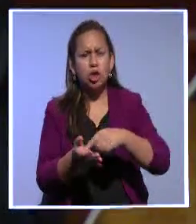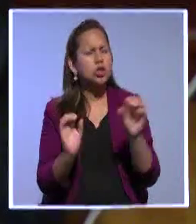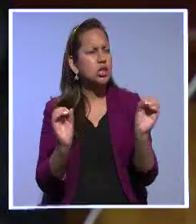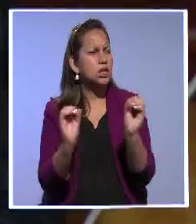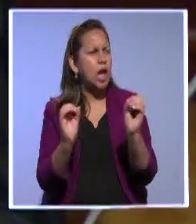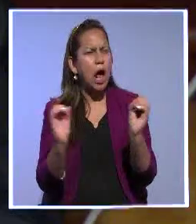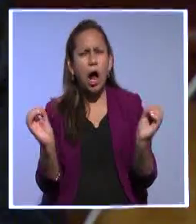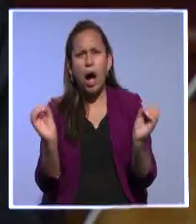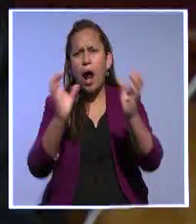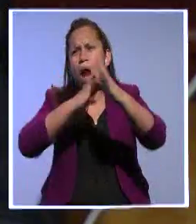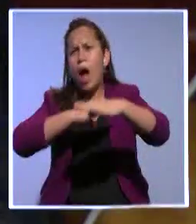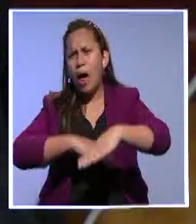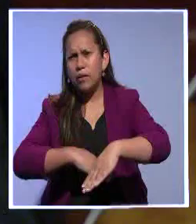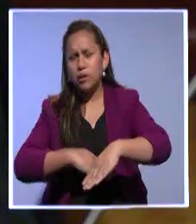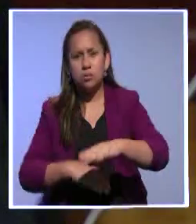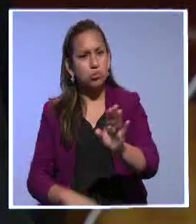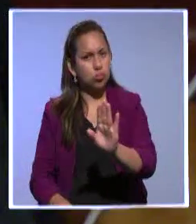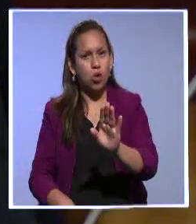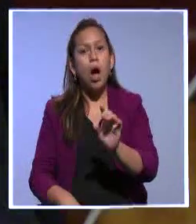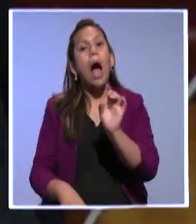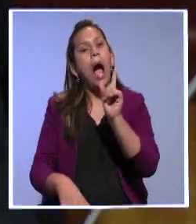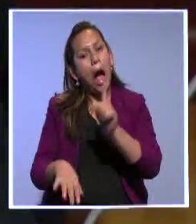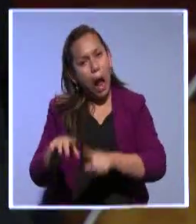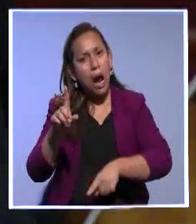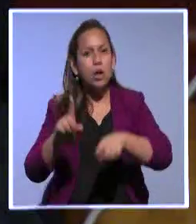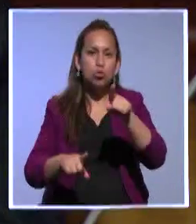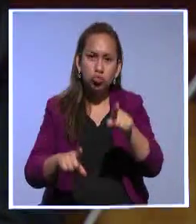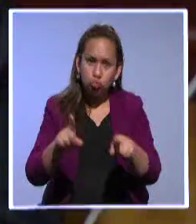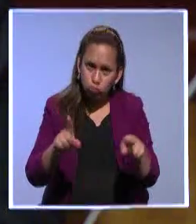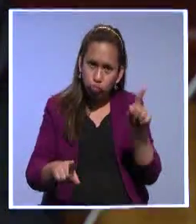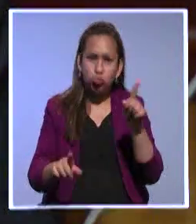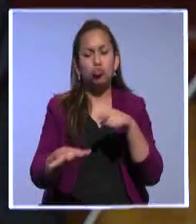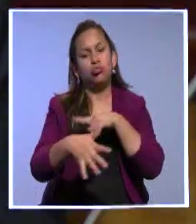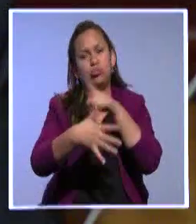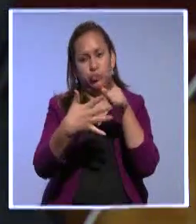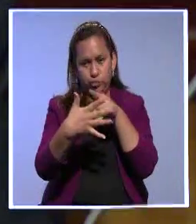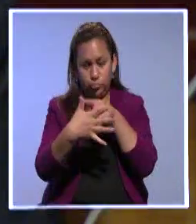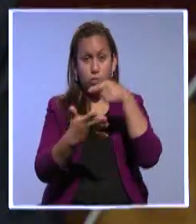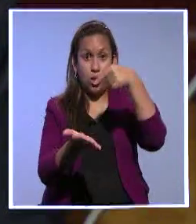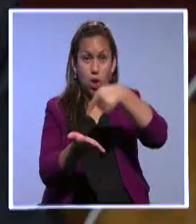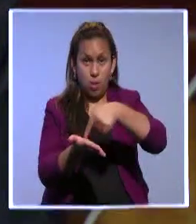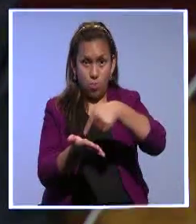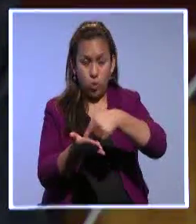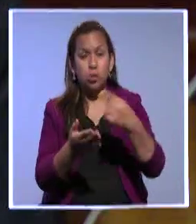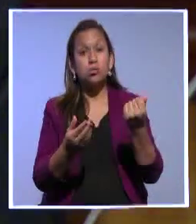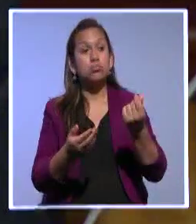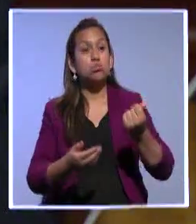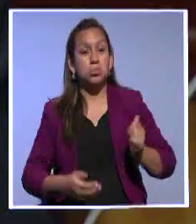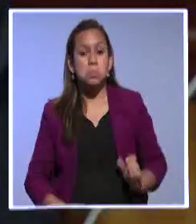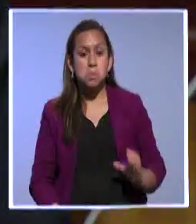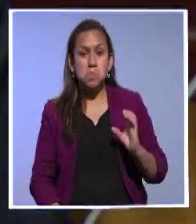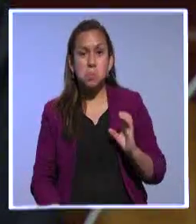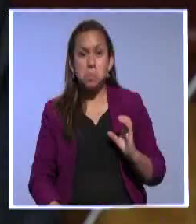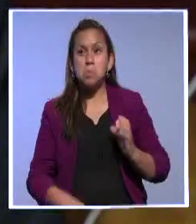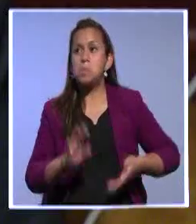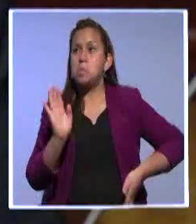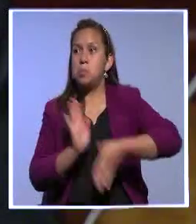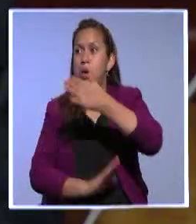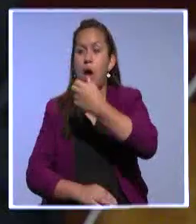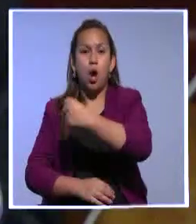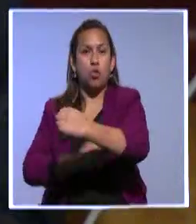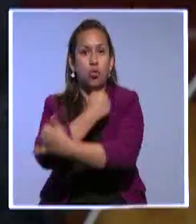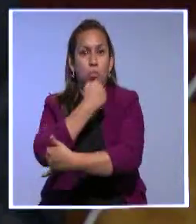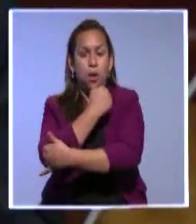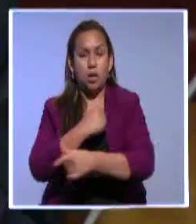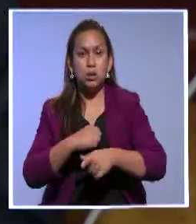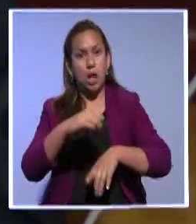ha afirmado. Proponemos eliminar ciertos impuestos. ¿Cuáles son esos impuestos? El famoso impuesto a la salida de capitales. Proponemos que no se